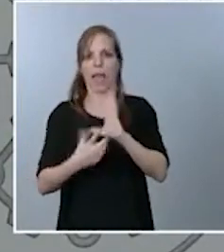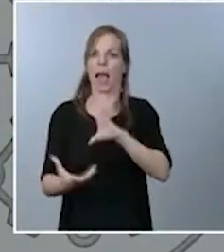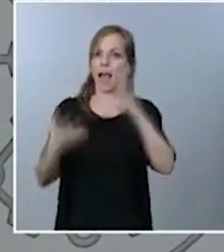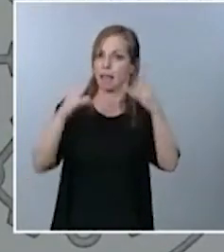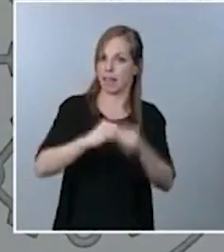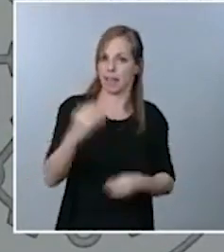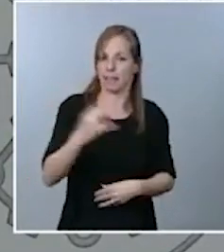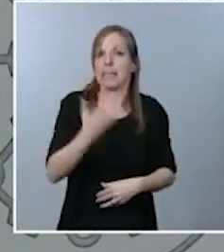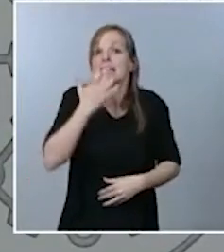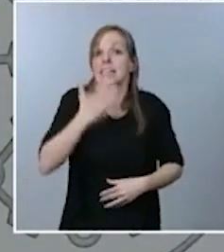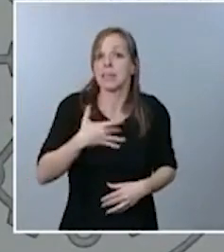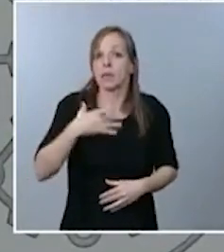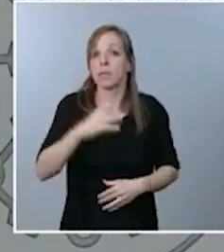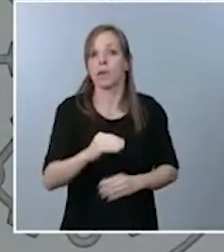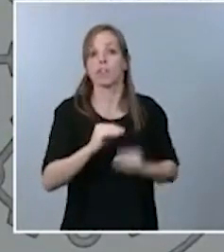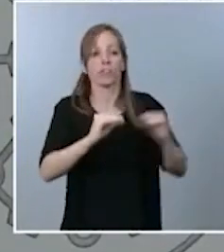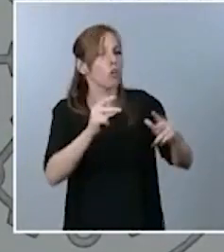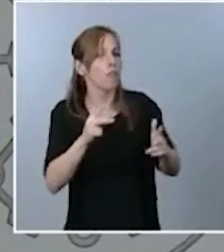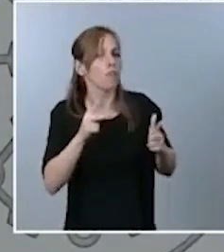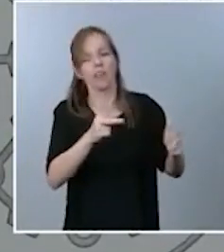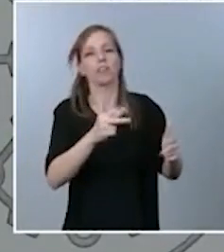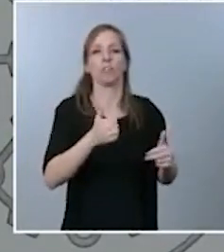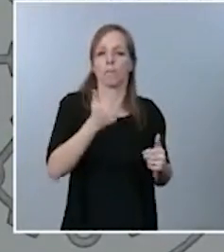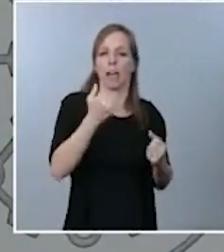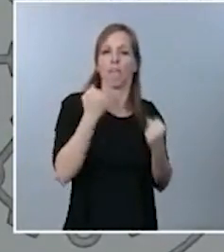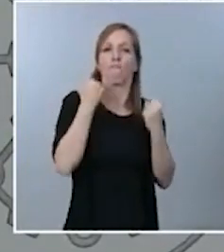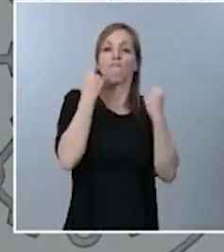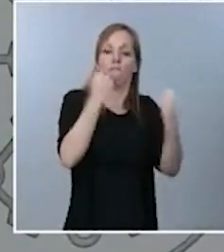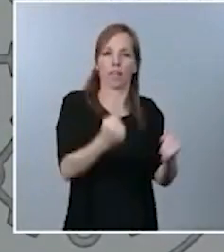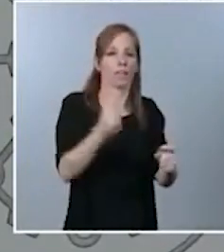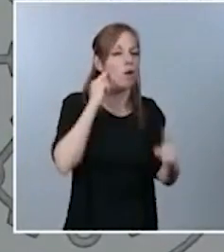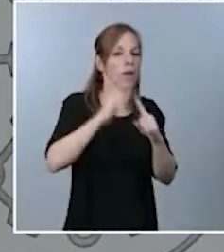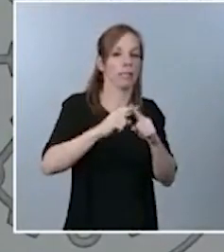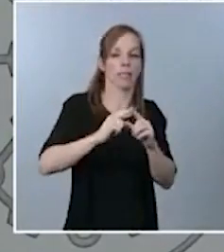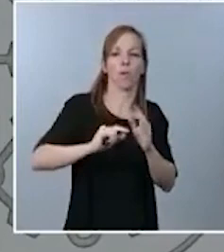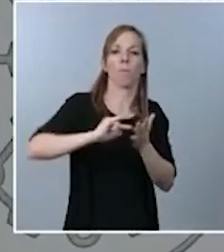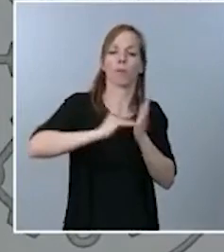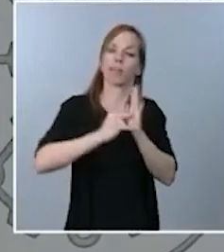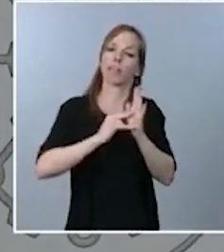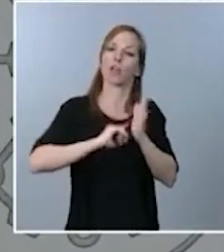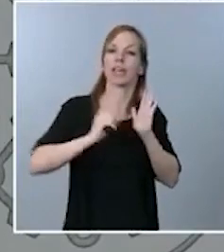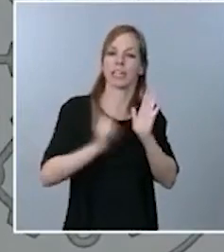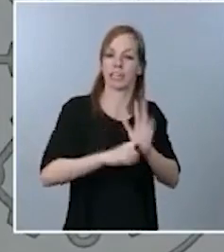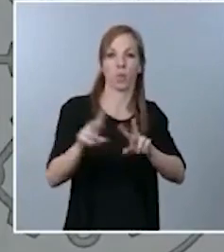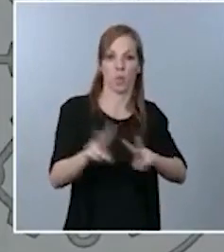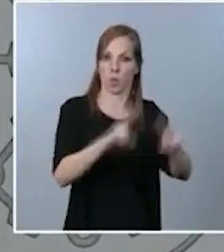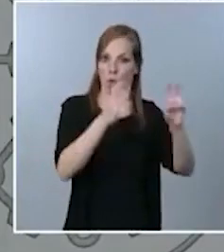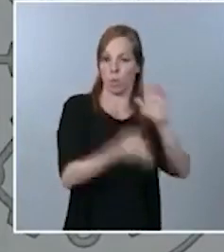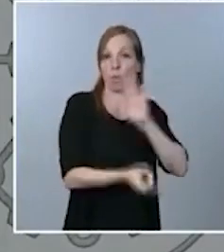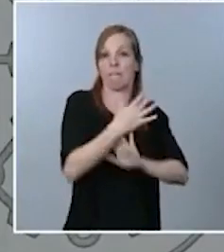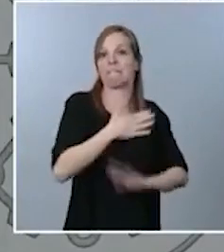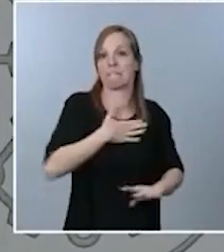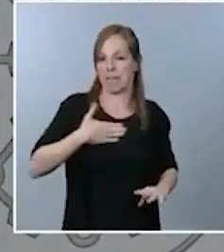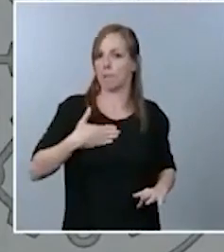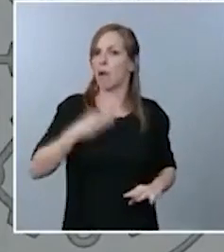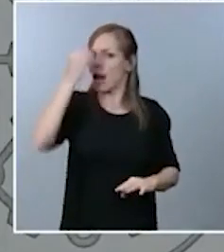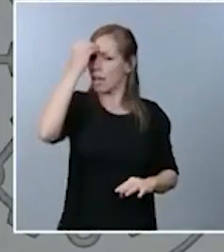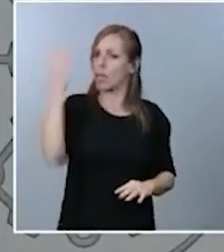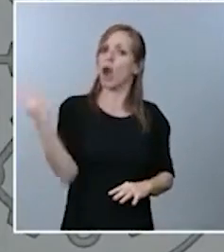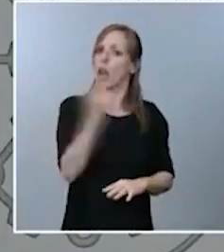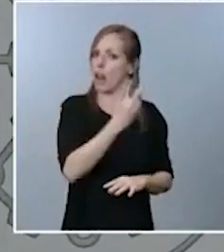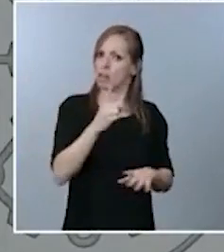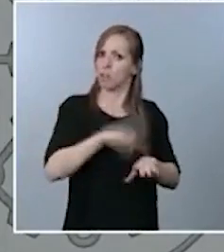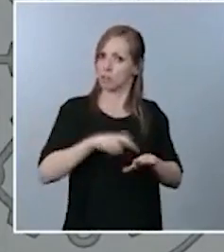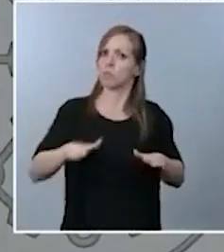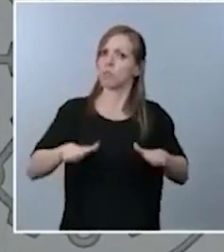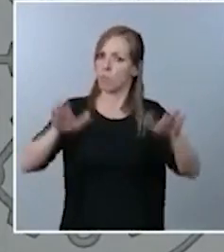estos derechos en el marco de un nuevo proyecto legislativo. Creo que ambas cuestiones son compatibles, que son necesarias y que